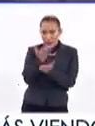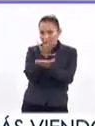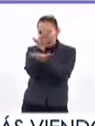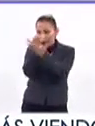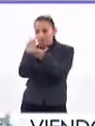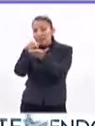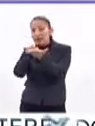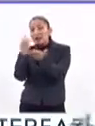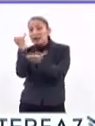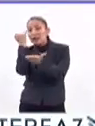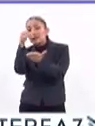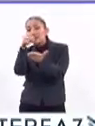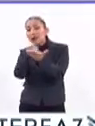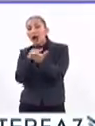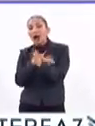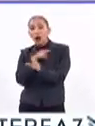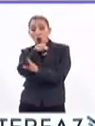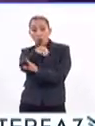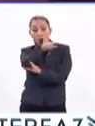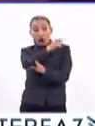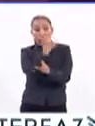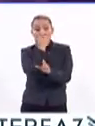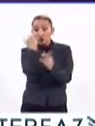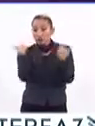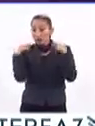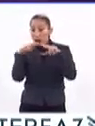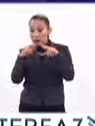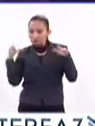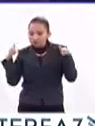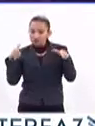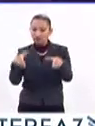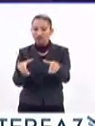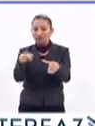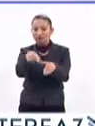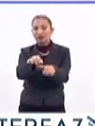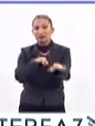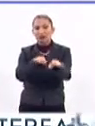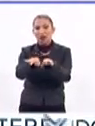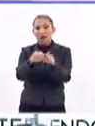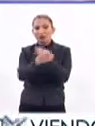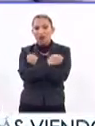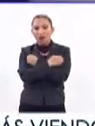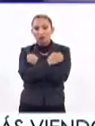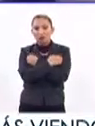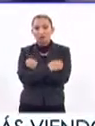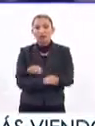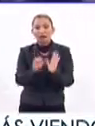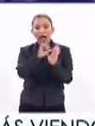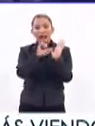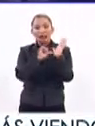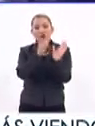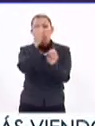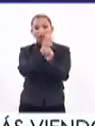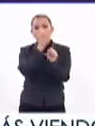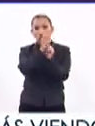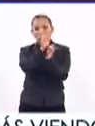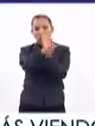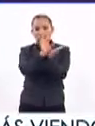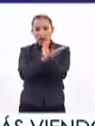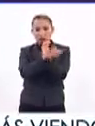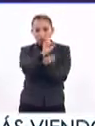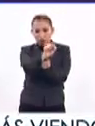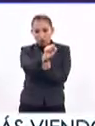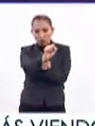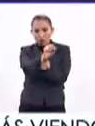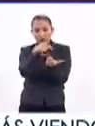plantea un paradigma que pondrá a los alumnos y maestros al centro del quehacer educativo. En el artículo tercero constitucional,